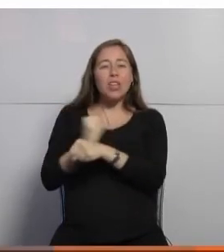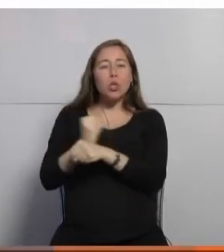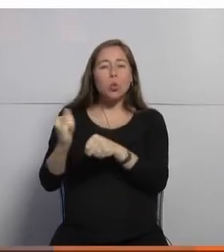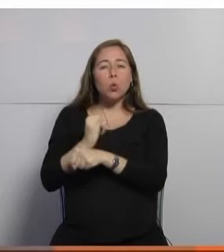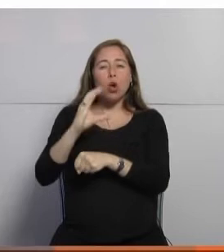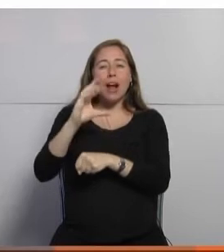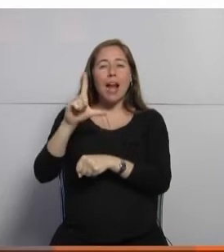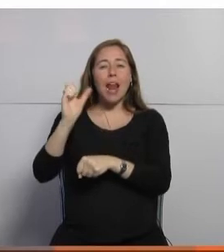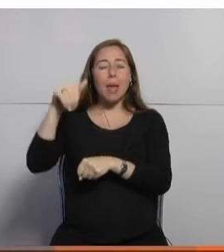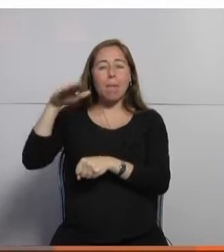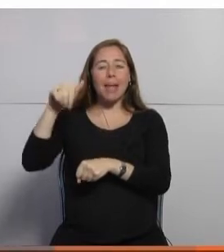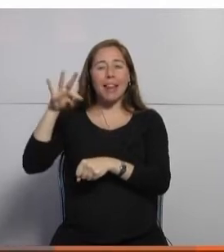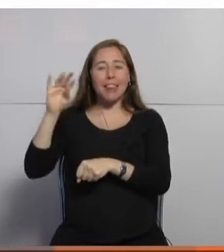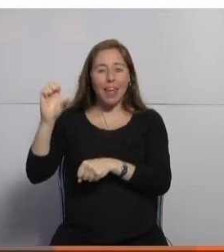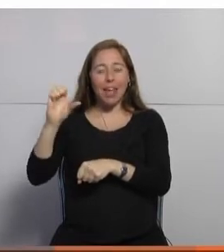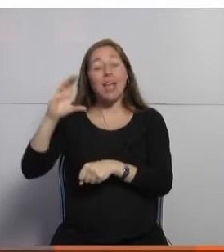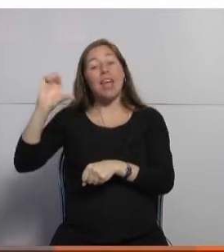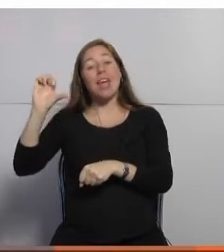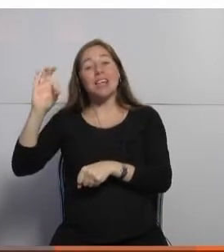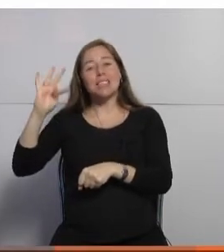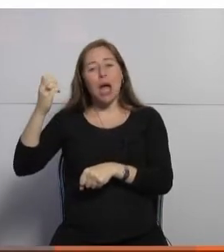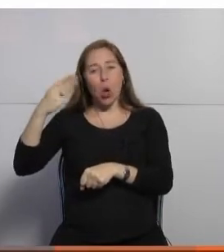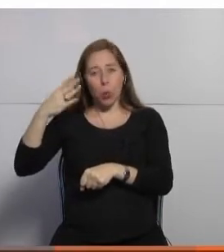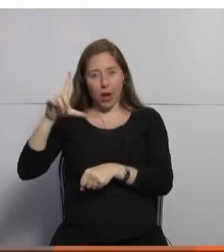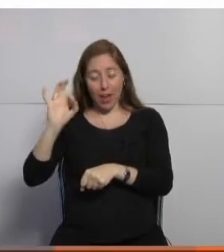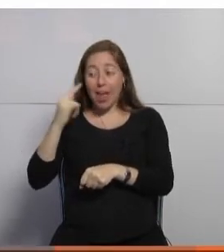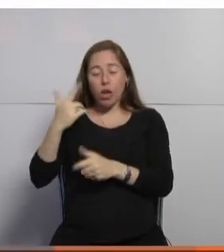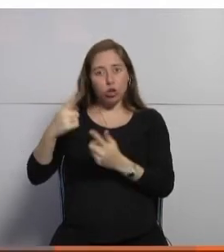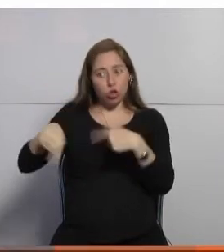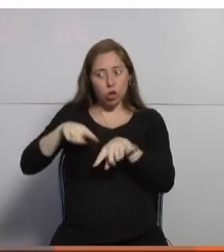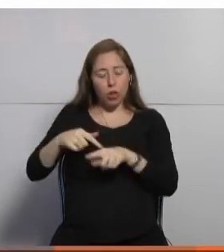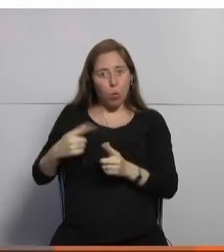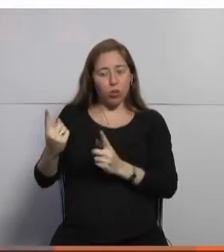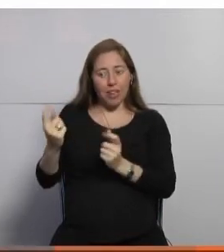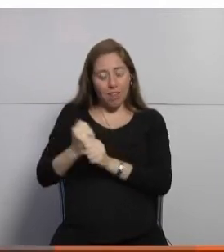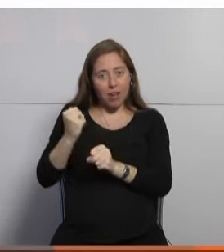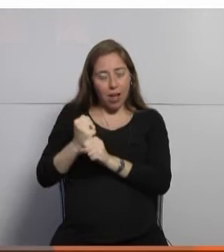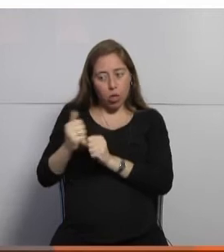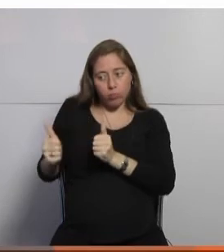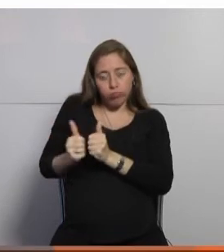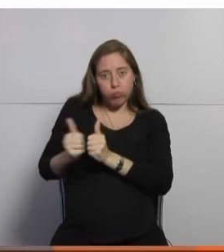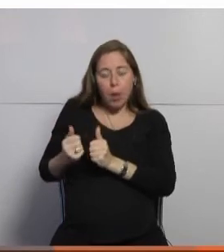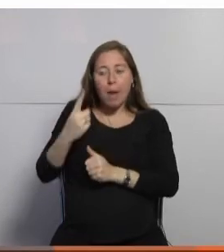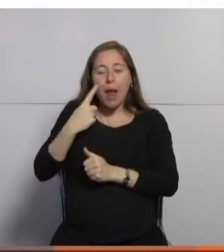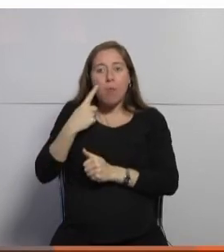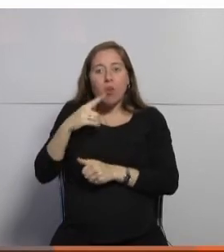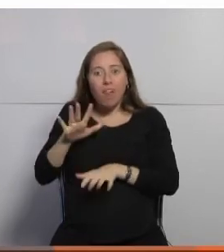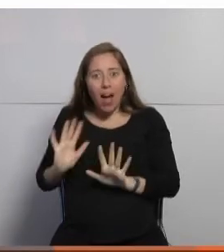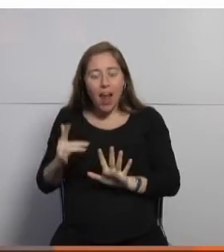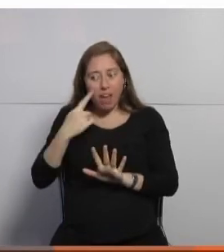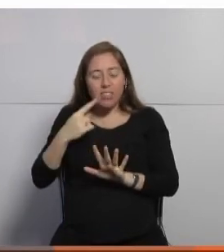hecho pruebas se siguen haciendo pruebas para mejorar el producto y sobre todo mejorar la distancia de eliminación de los virus